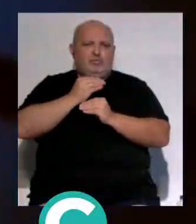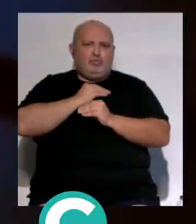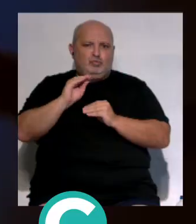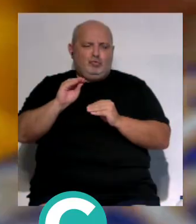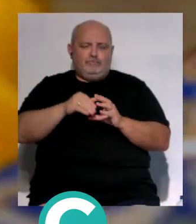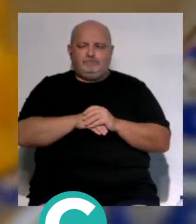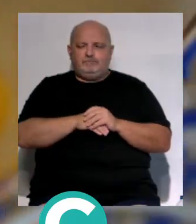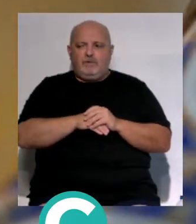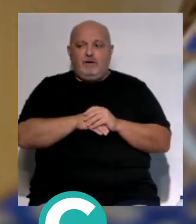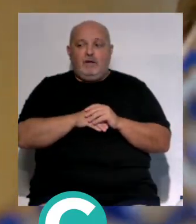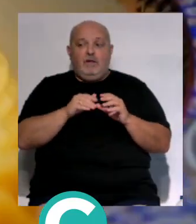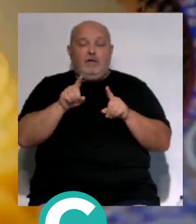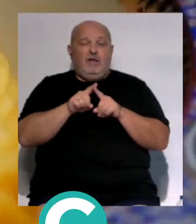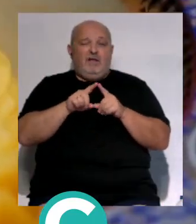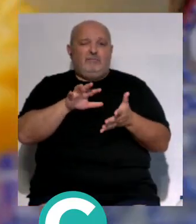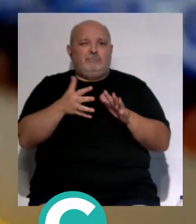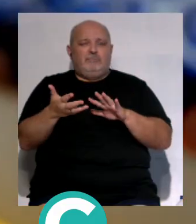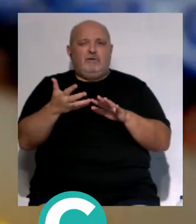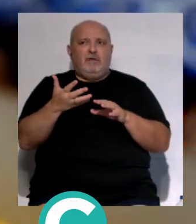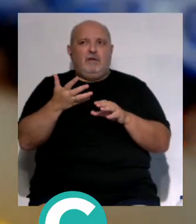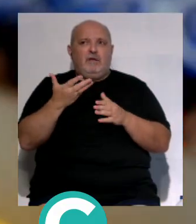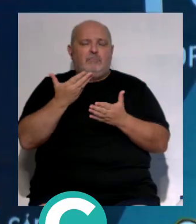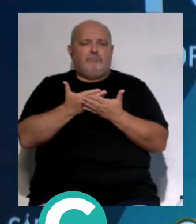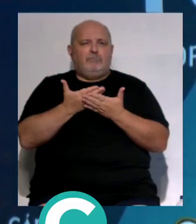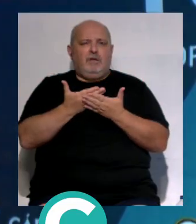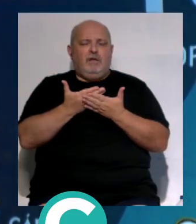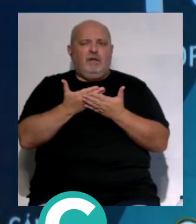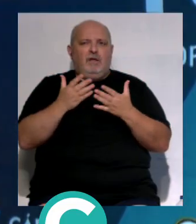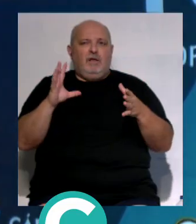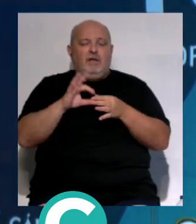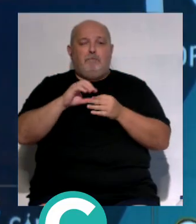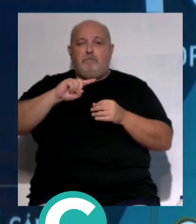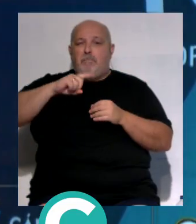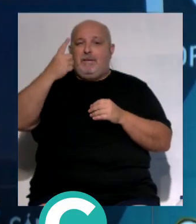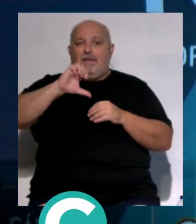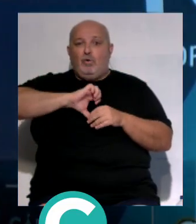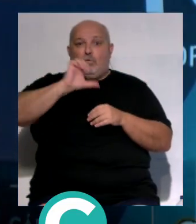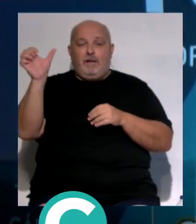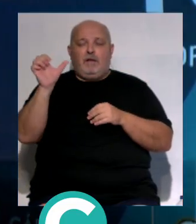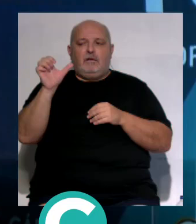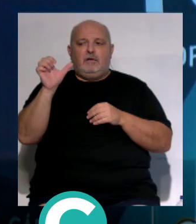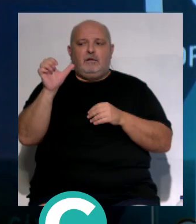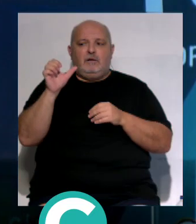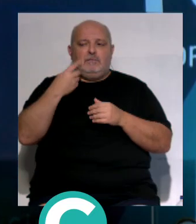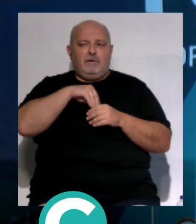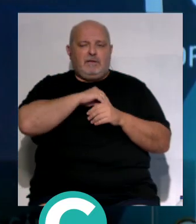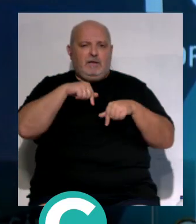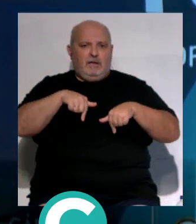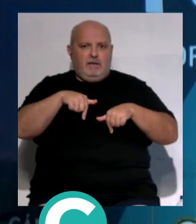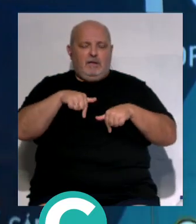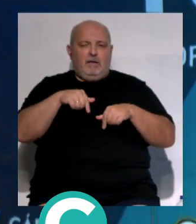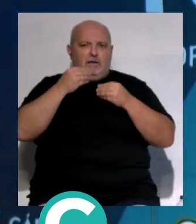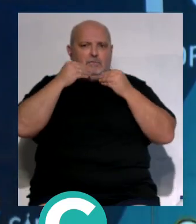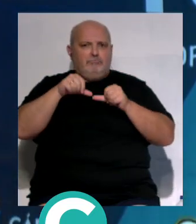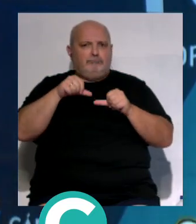tailandesa este evento se convierte en ser el primero en Europa en España y